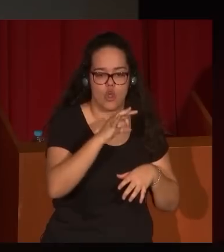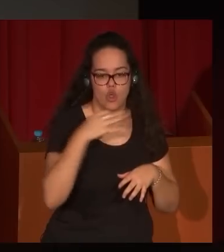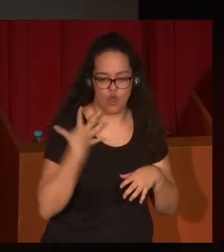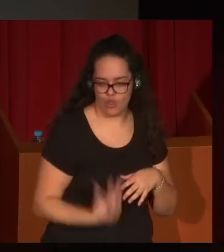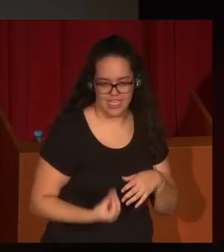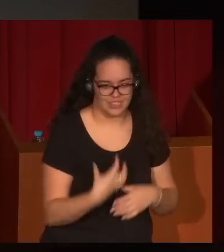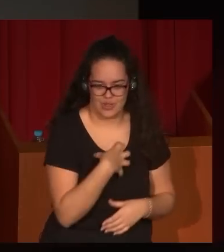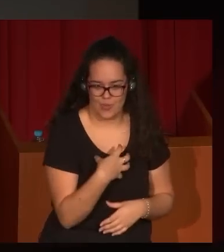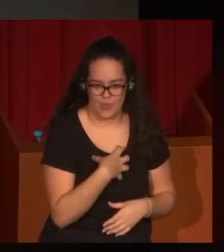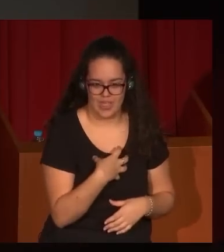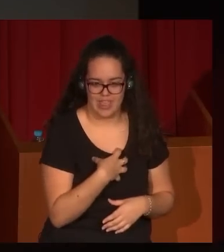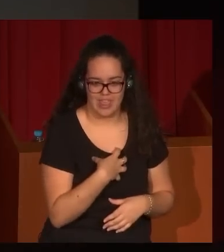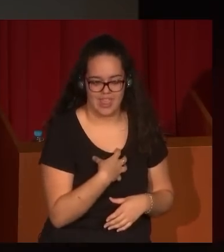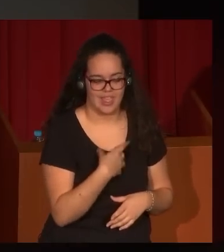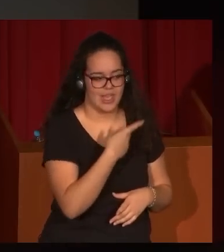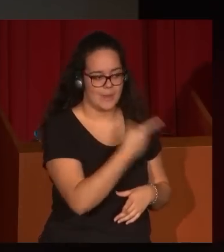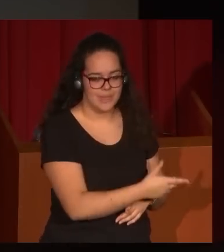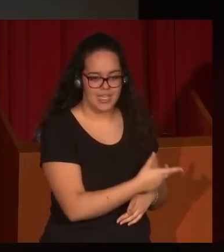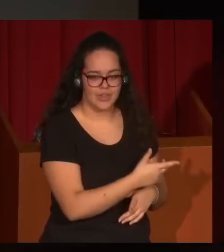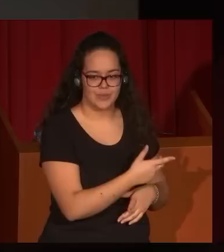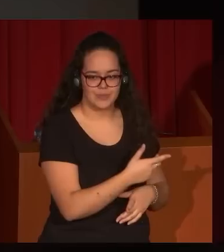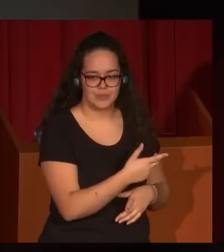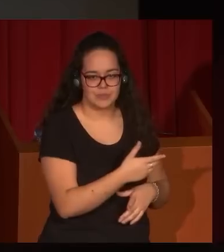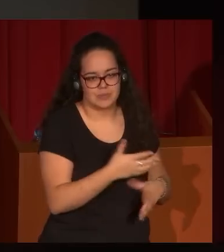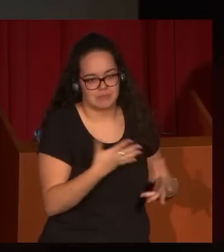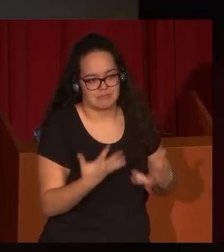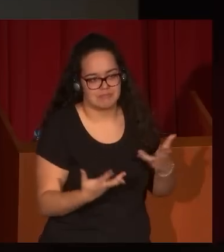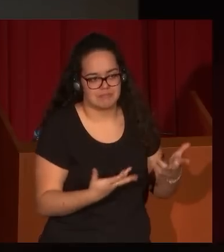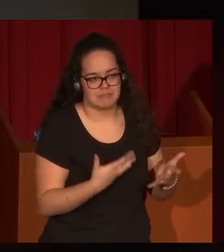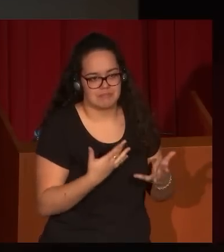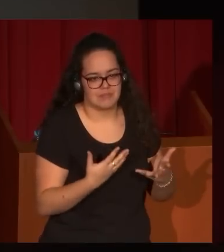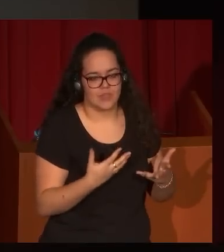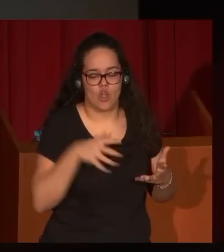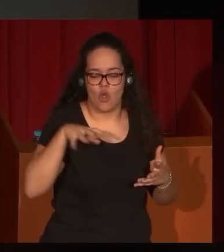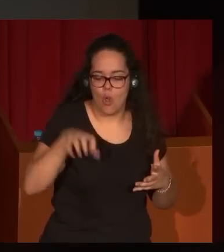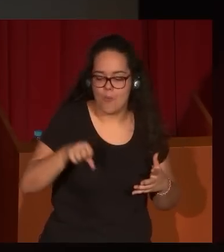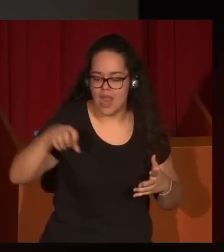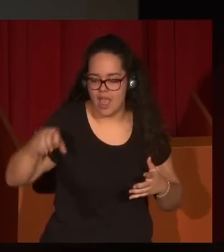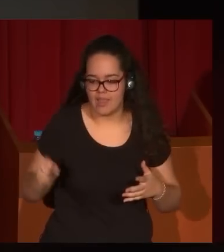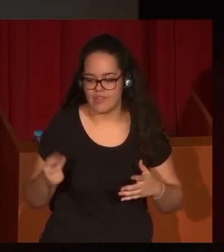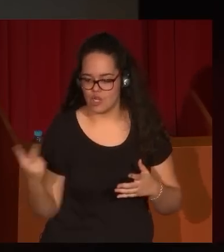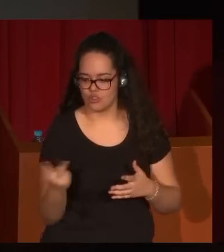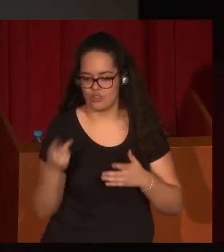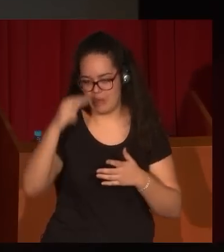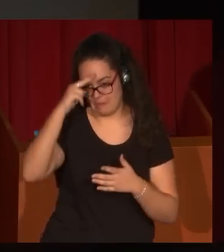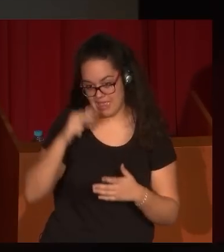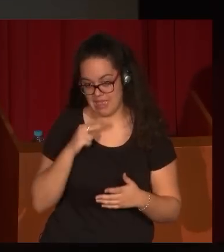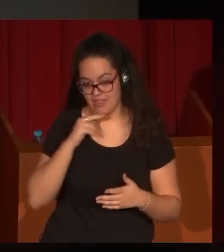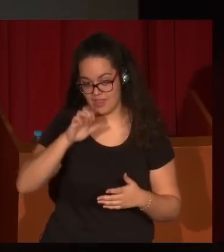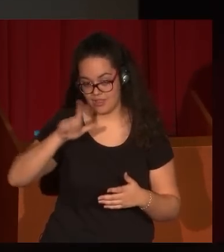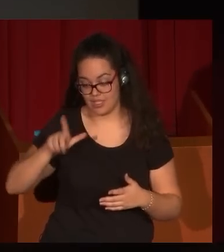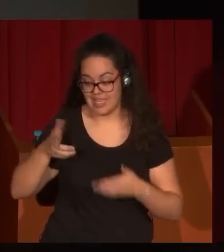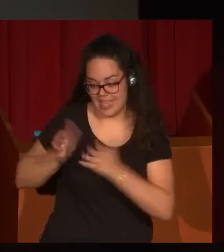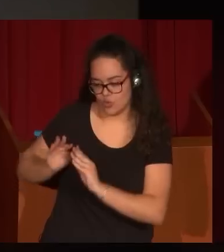nutre su colección de muchas obras de Eugenio Lucas, Goyescas, vamos a decirlo así, y de Eugenio Lucas Villamil, que curiosamente, como